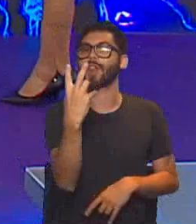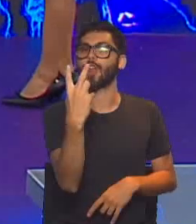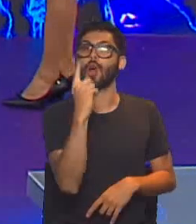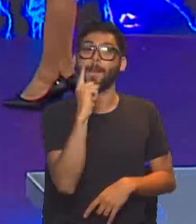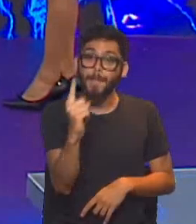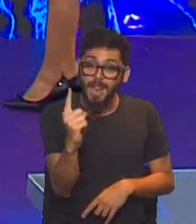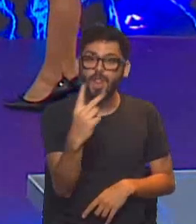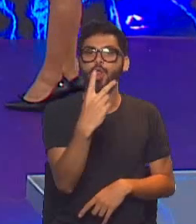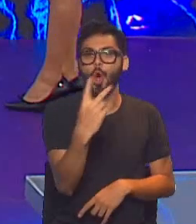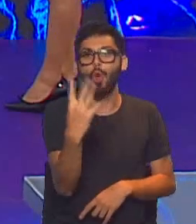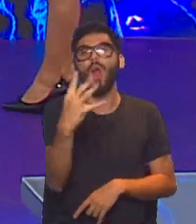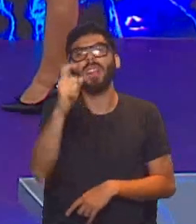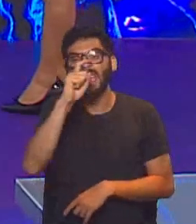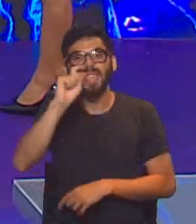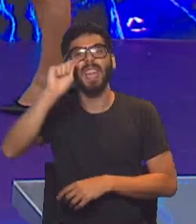242.247 test.